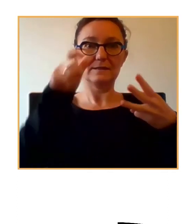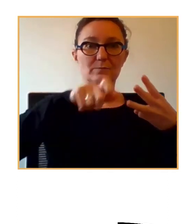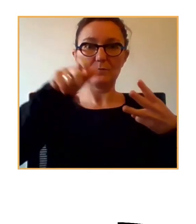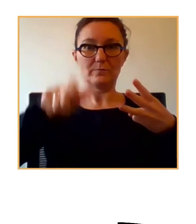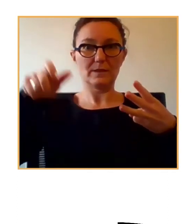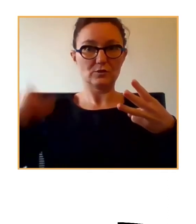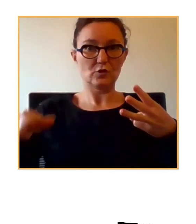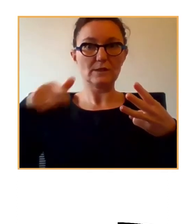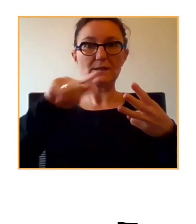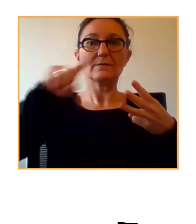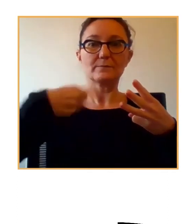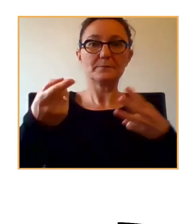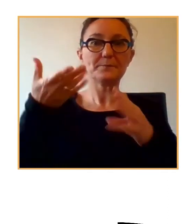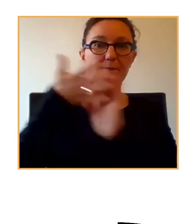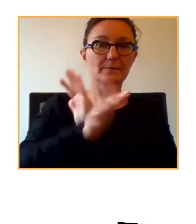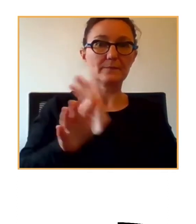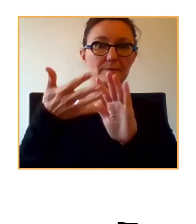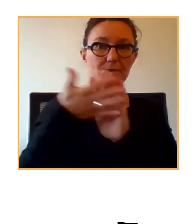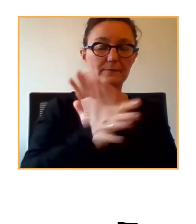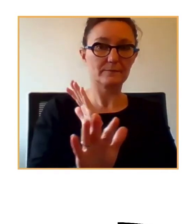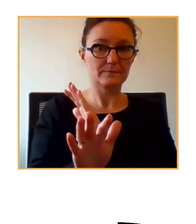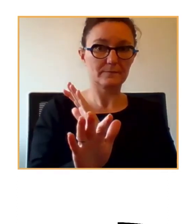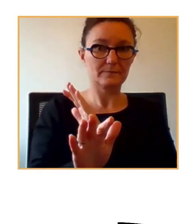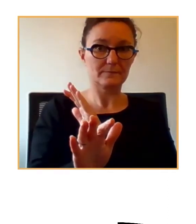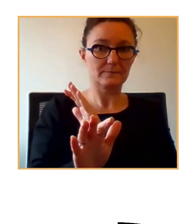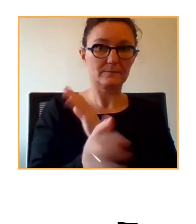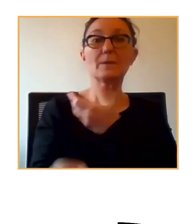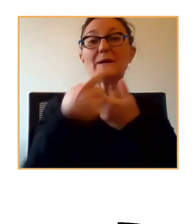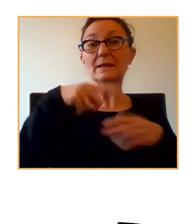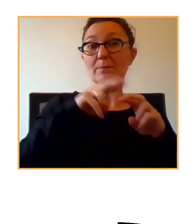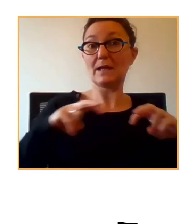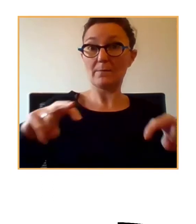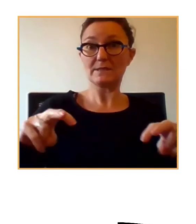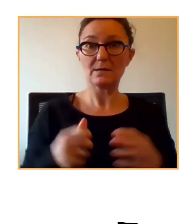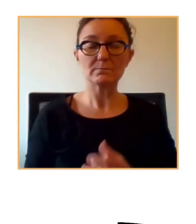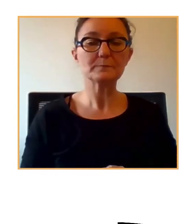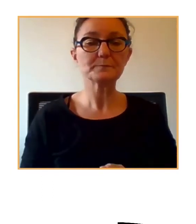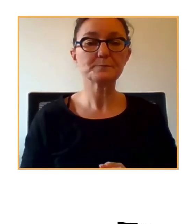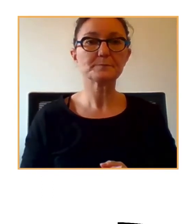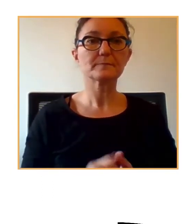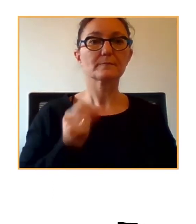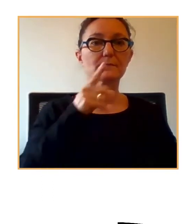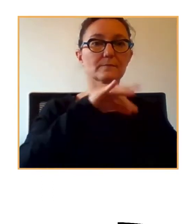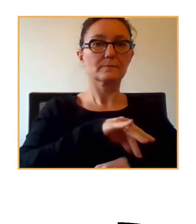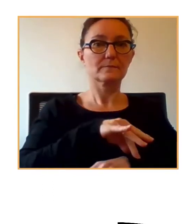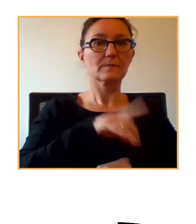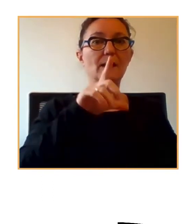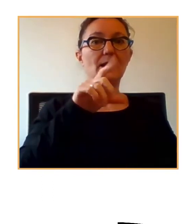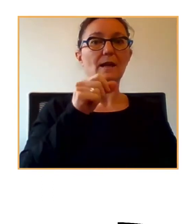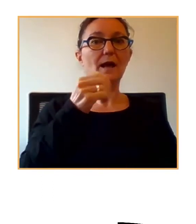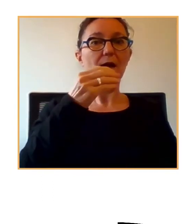a exponer, van a participar en esta mesa redonda. La primera de ellas es la doctora Ana Cobos,